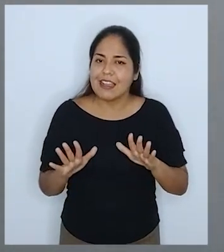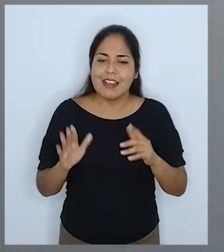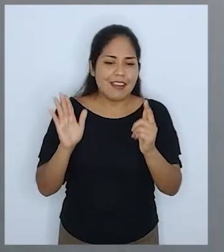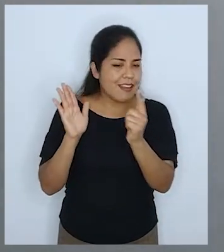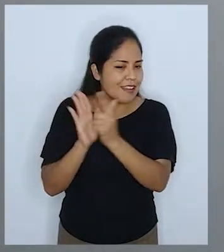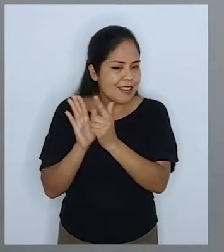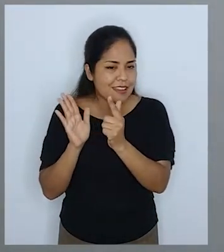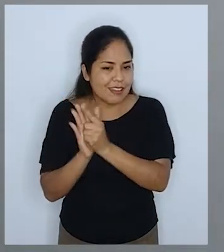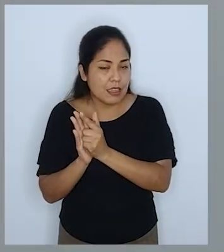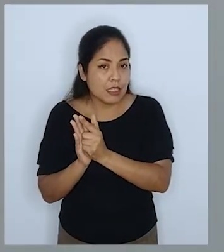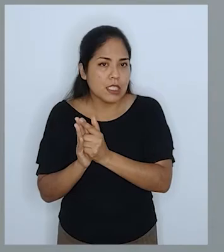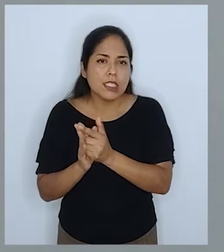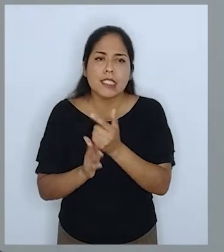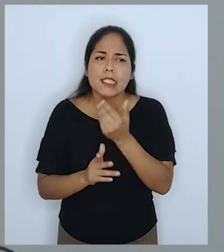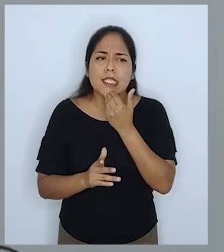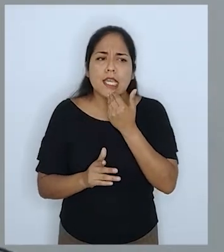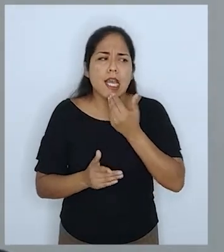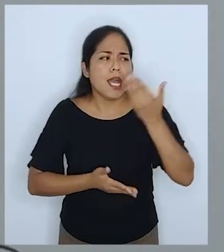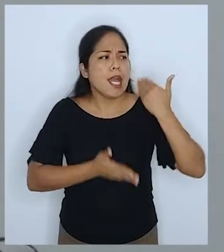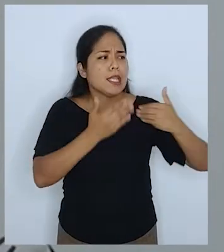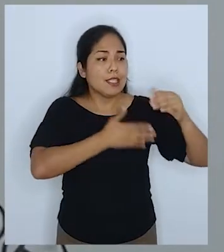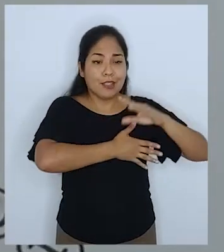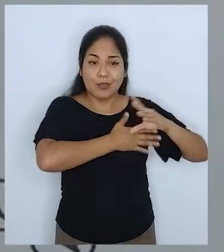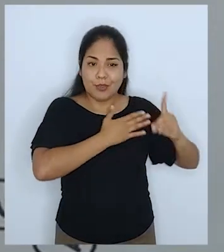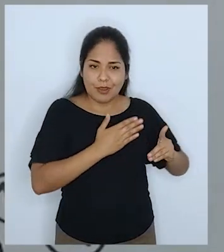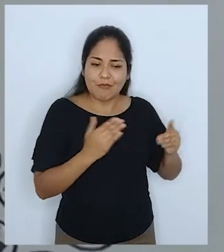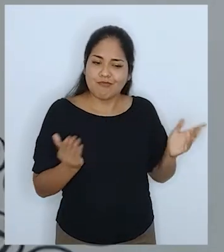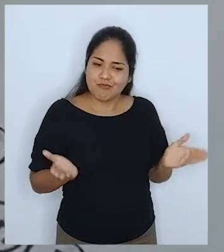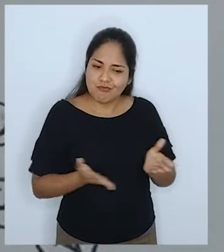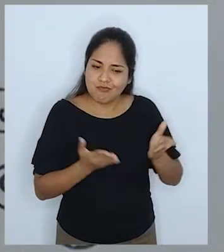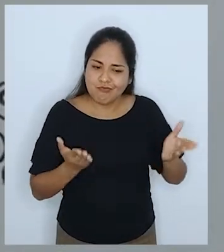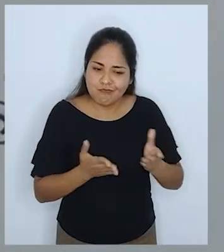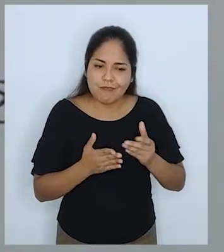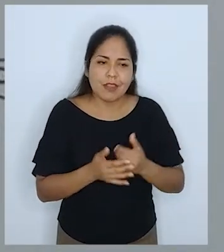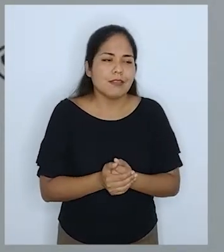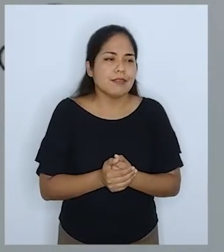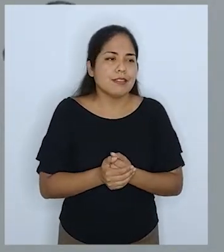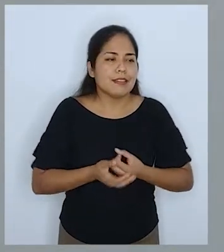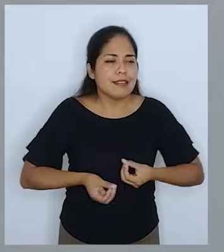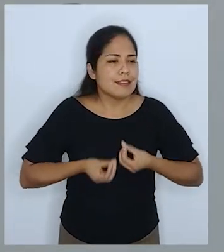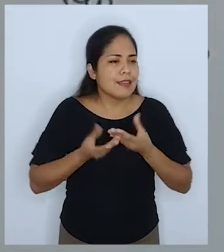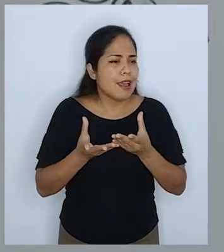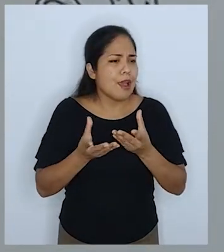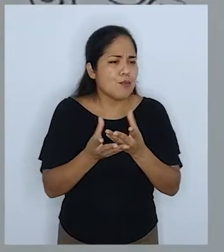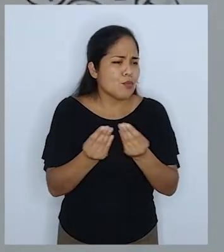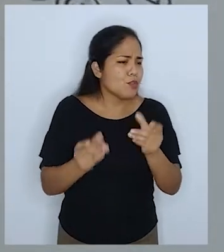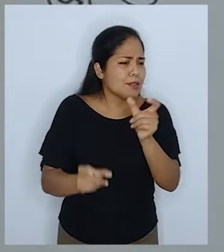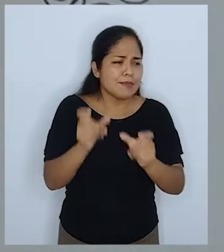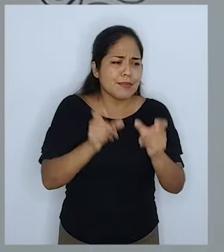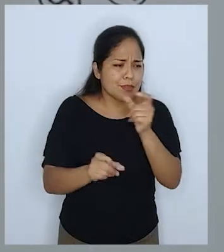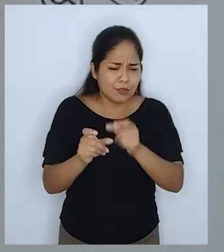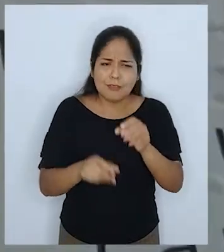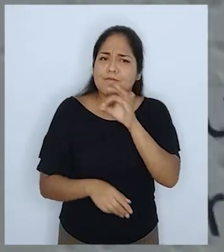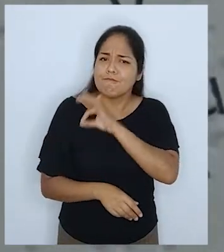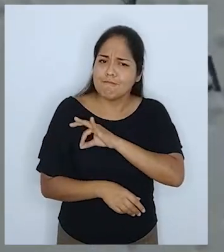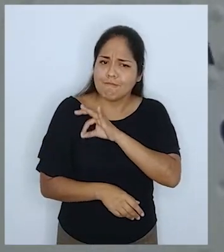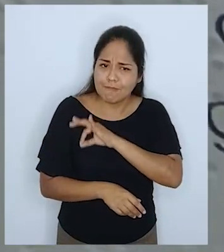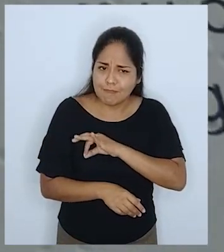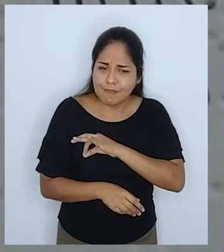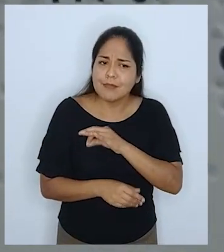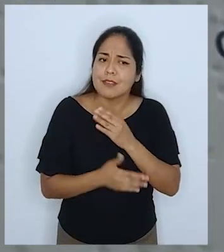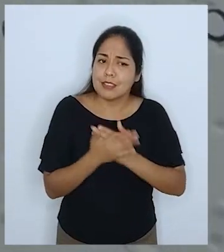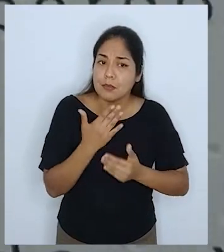Esta ley fue impulsada desde el CONADIS y beneficia a muchísimas personas